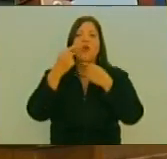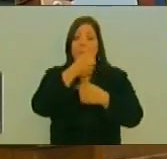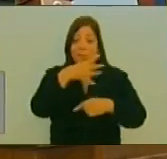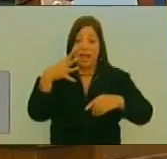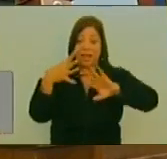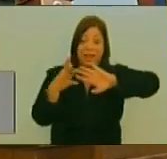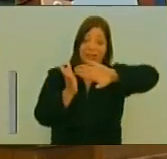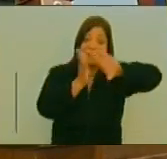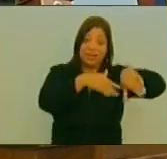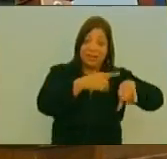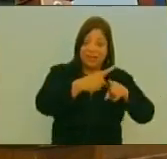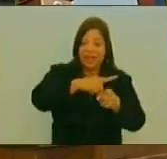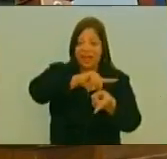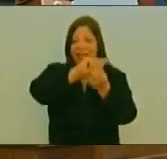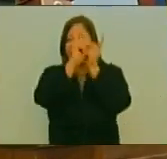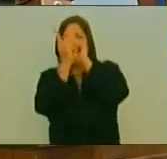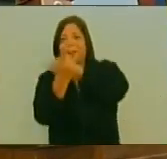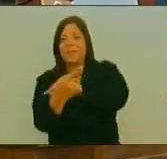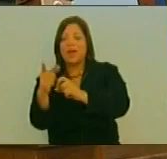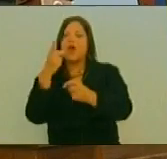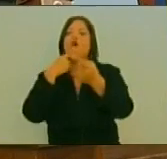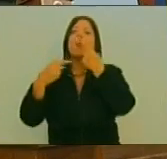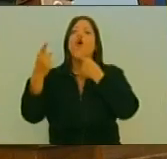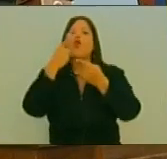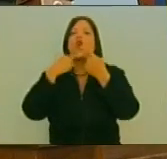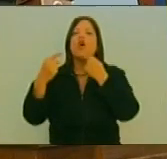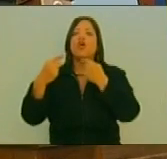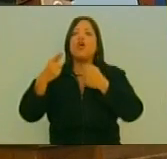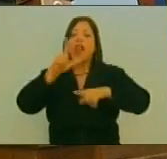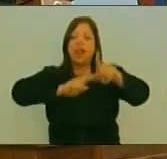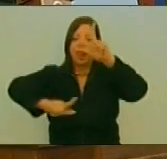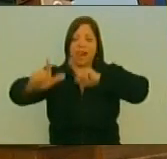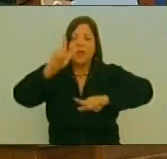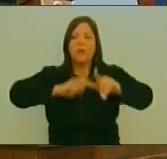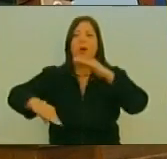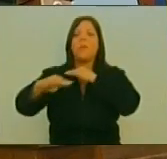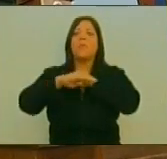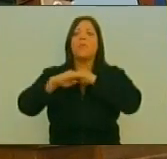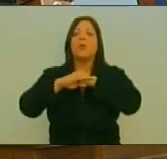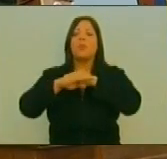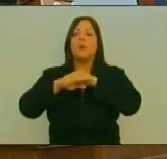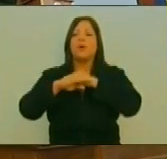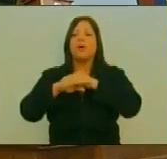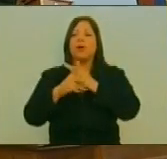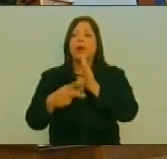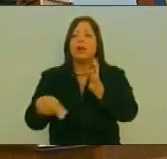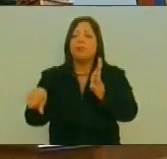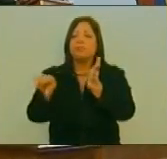Estará En su lenguaje La frecuencia